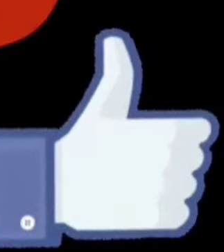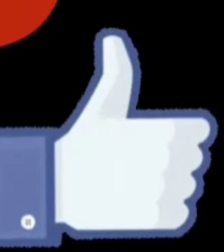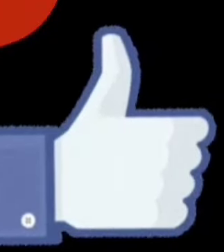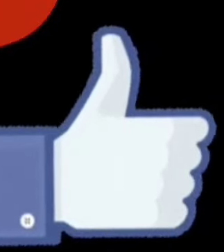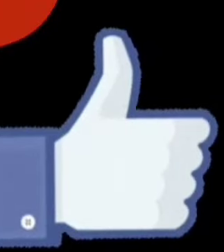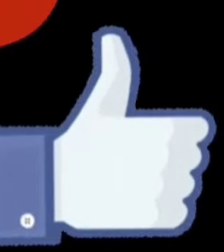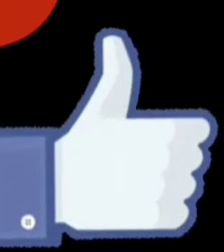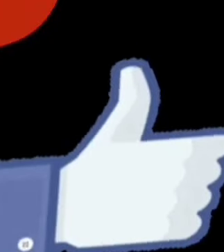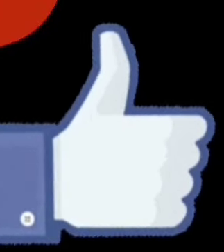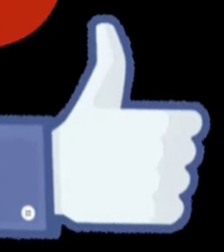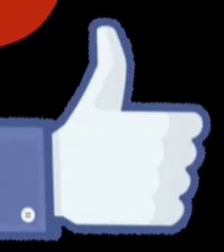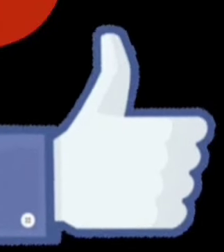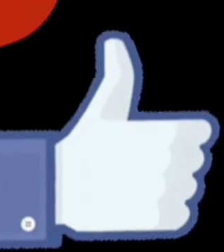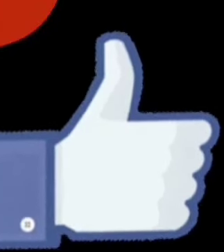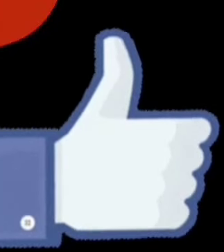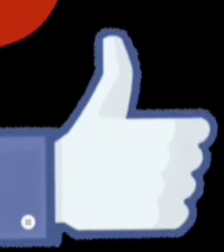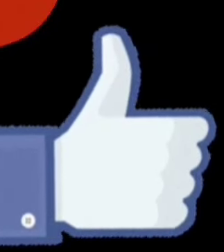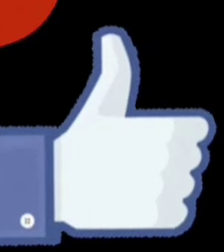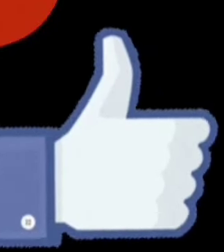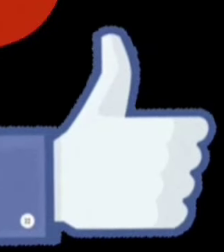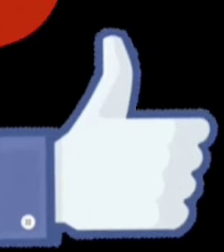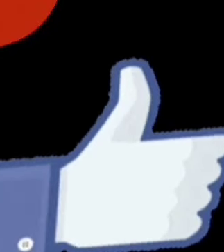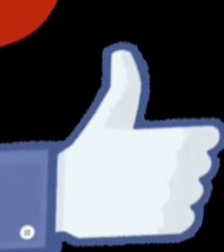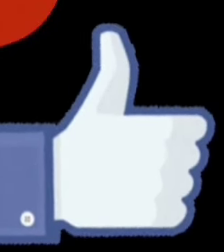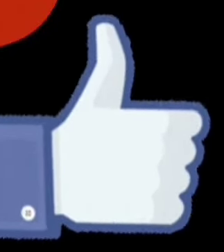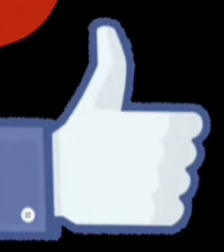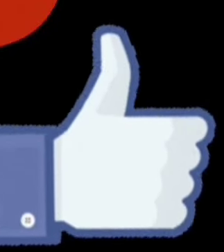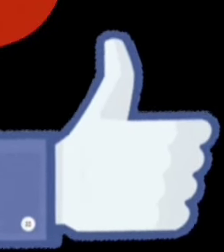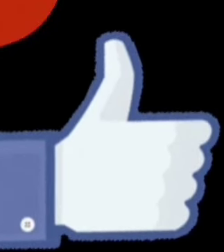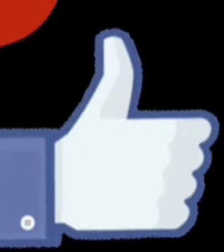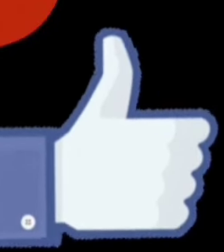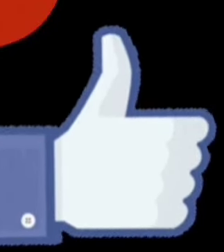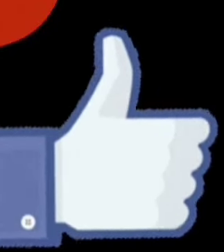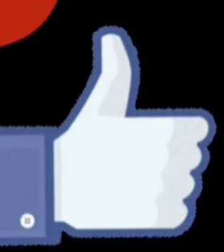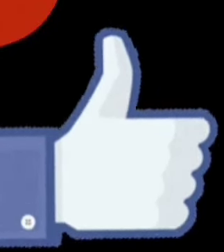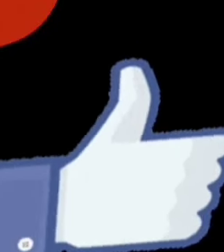Suscríbete, comparte el video, comenta y deja tu poderoso like. Muchas gracias.